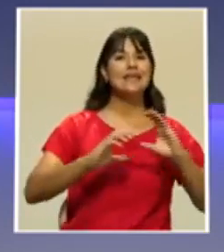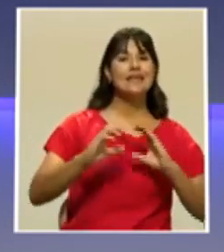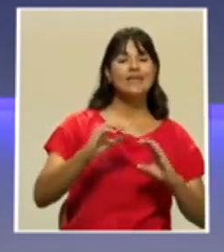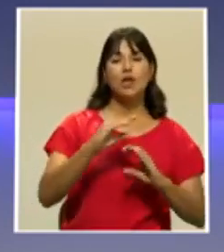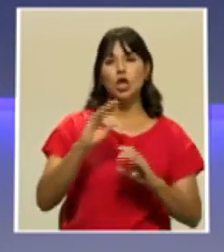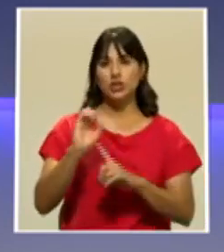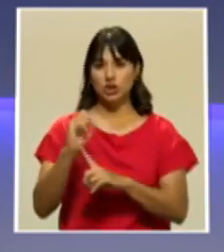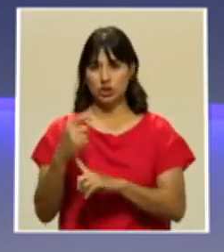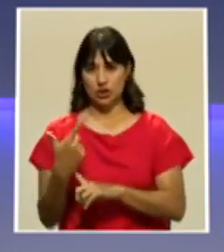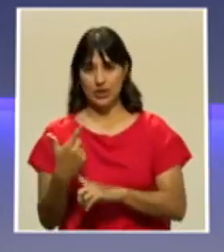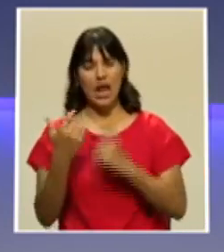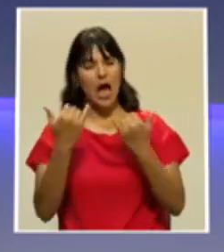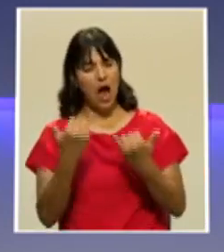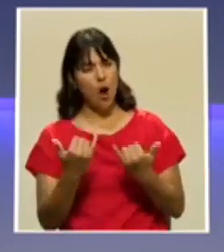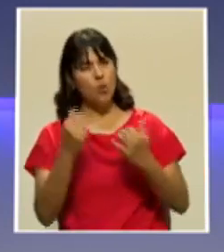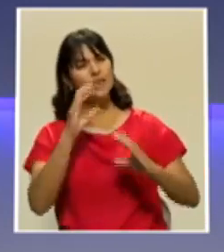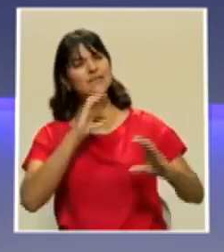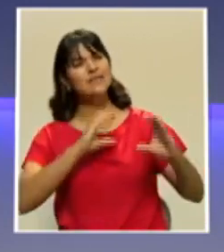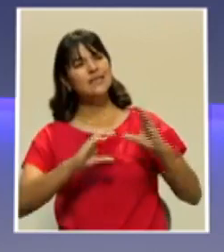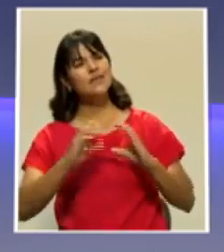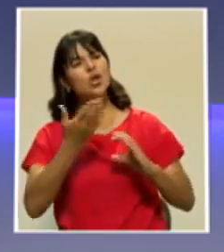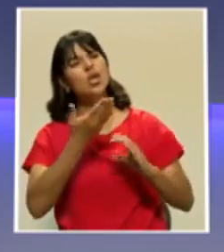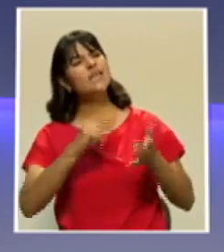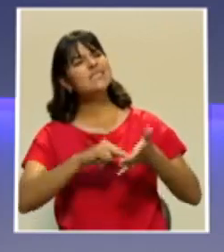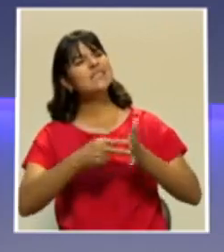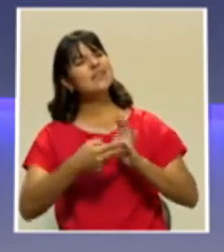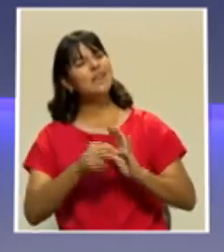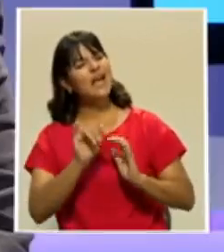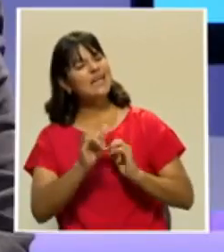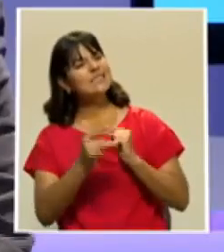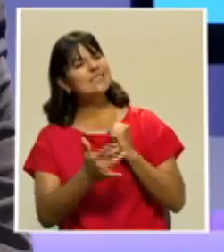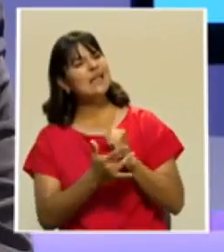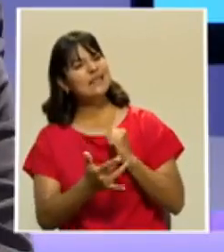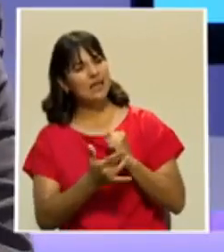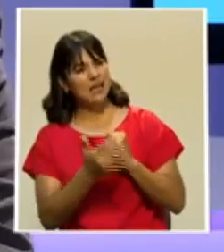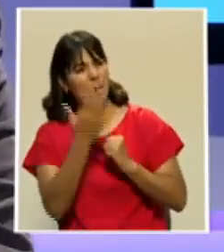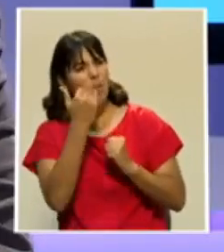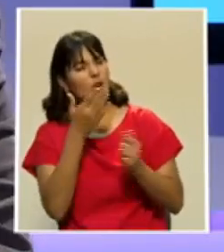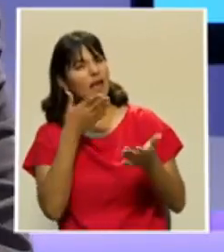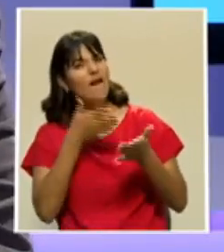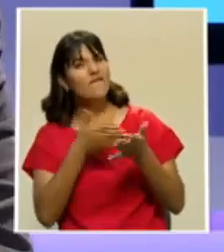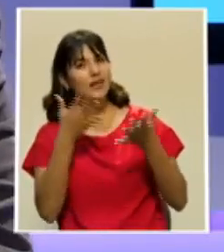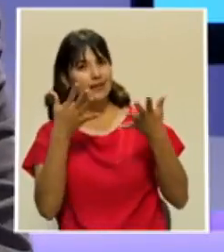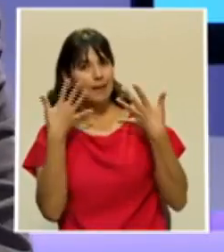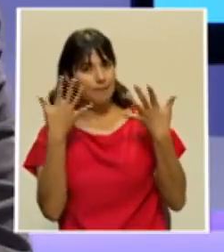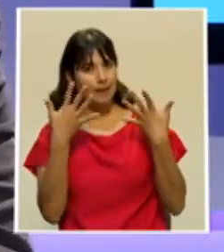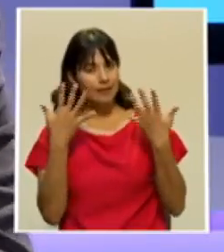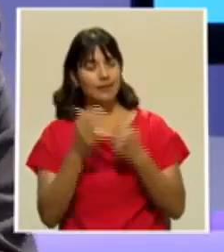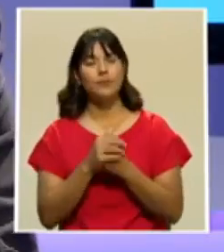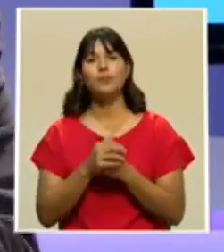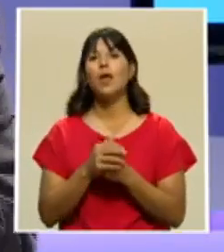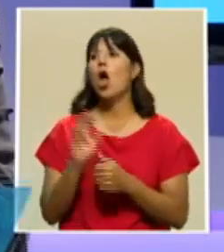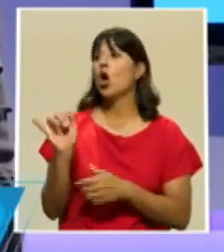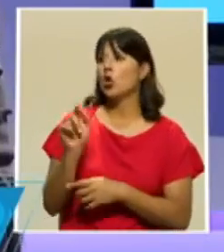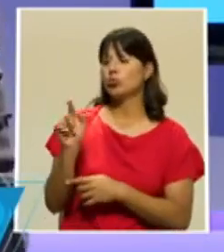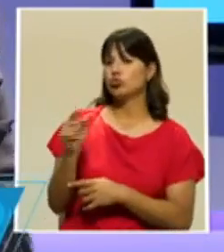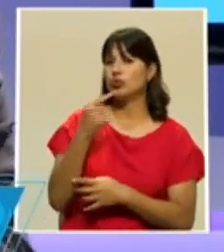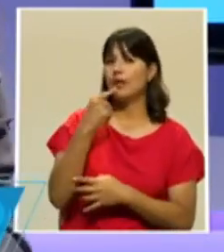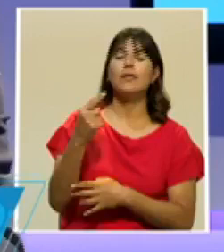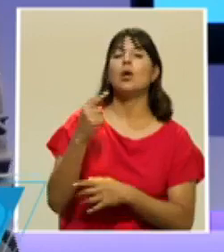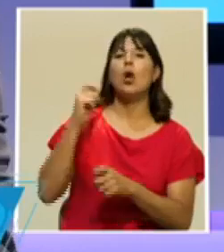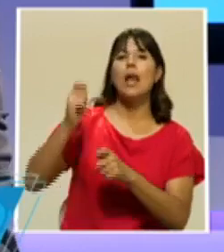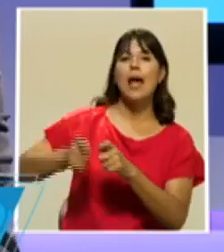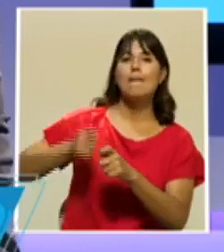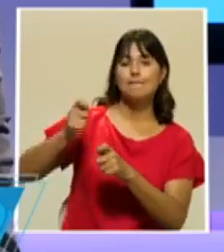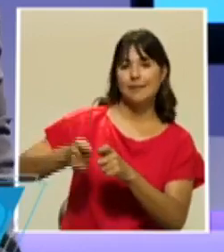dice que le hace tanto daño al ambiente? Bueno, básicamente, y como usted muy bien lo presentó, la pesca de arrastre en nuestro